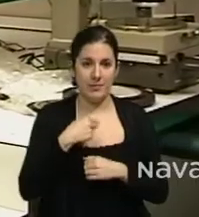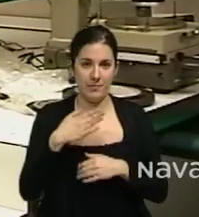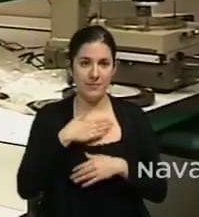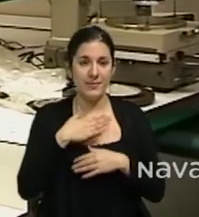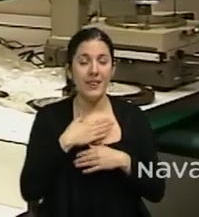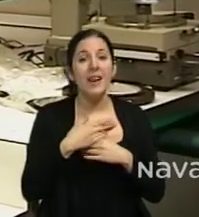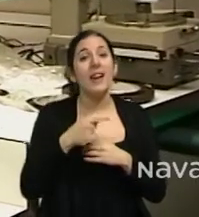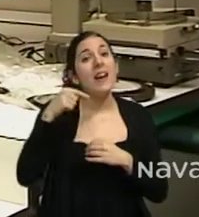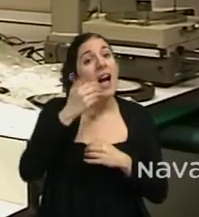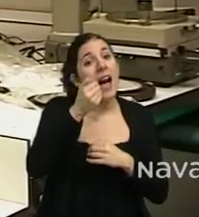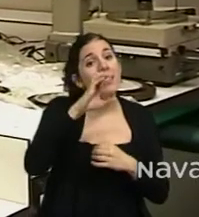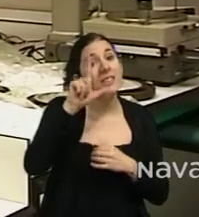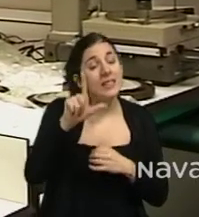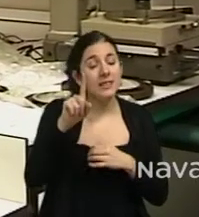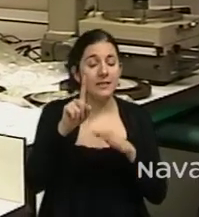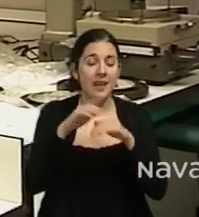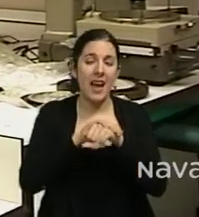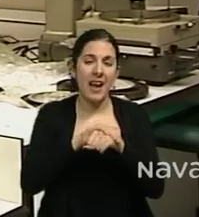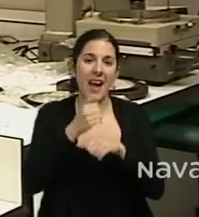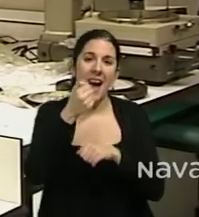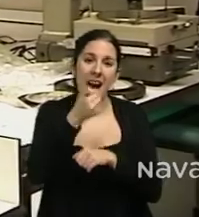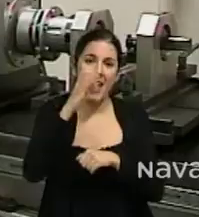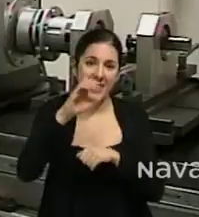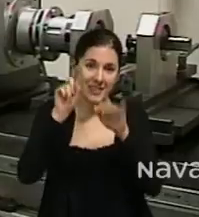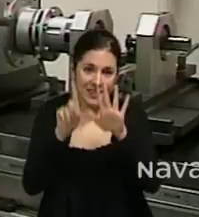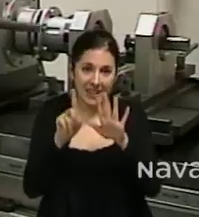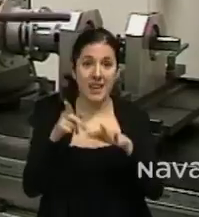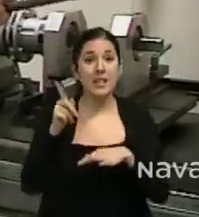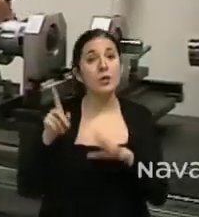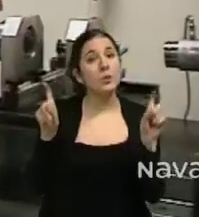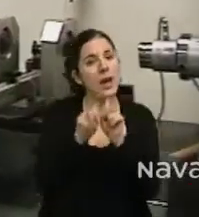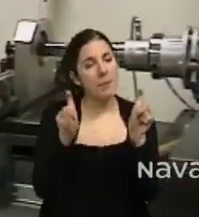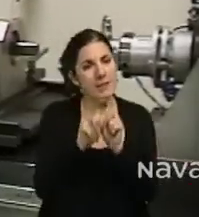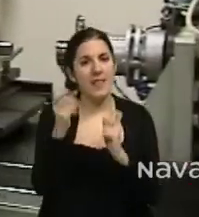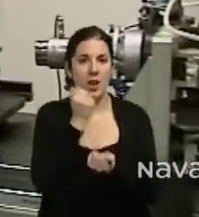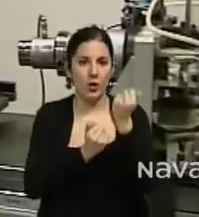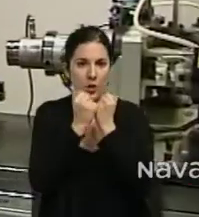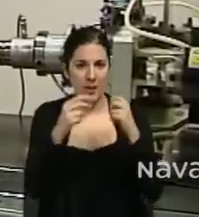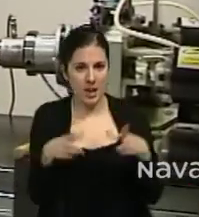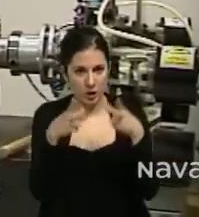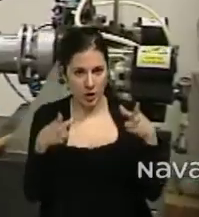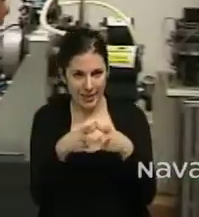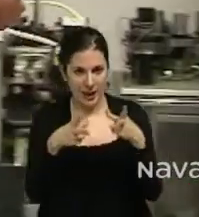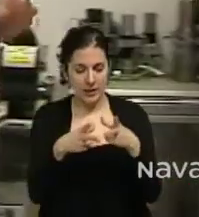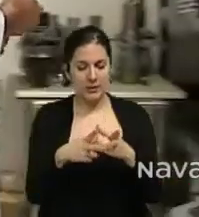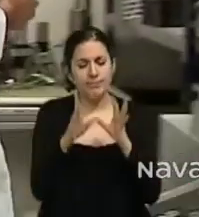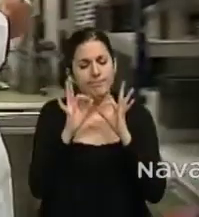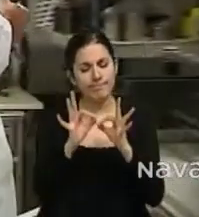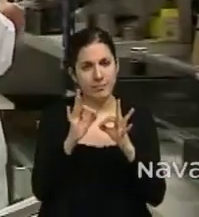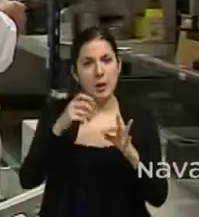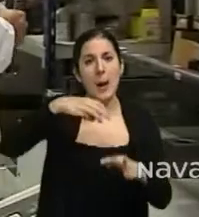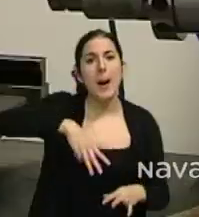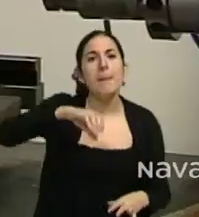AC6 Metrología es una empresa de economía social especializada en metrología